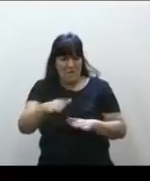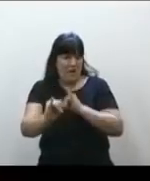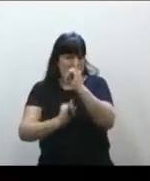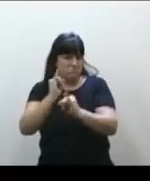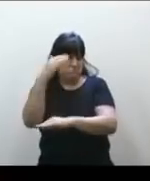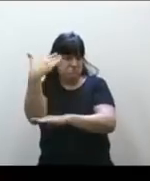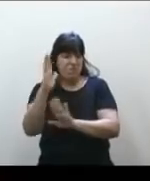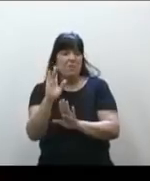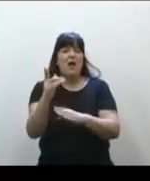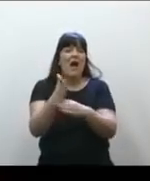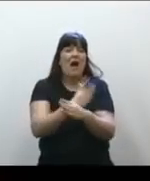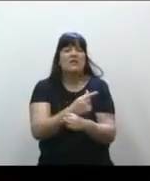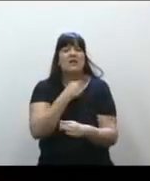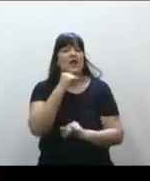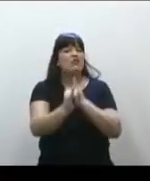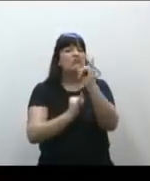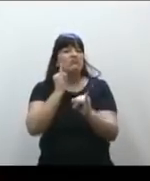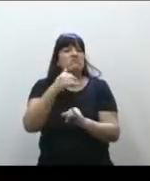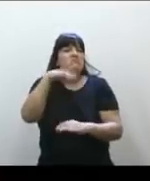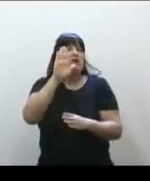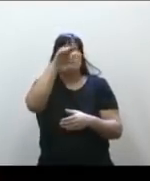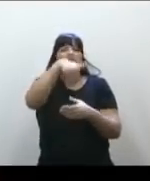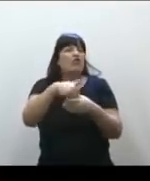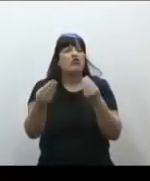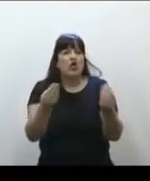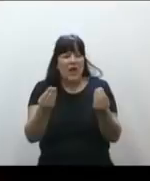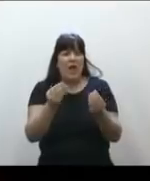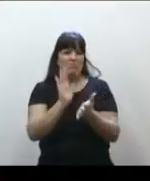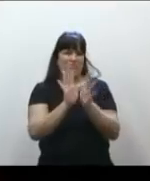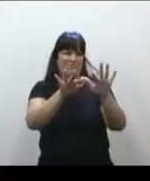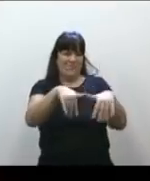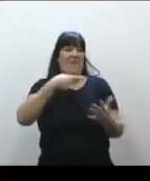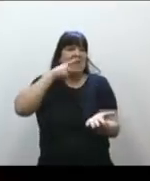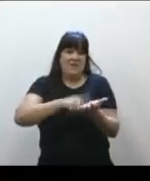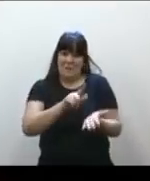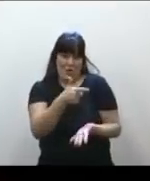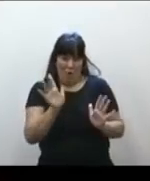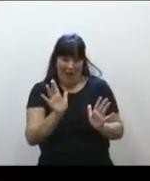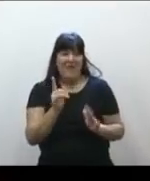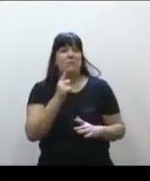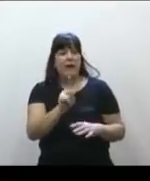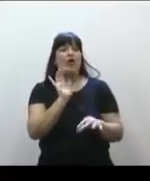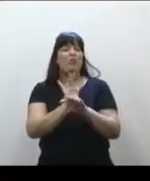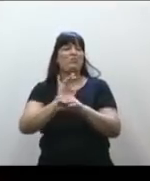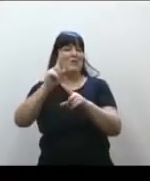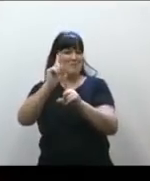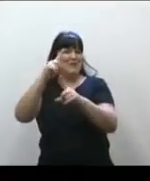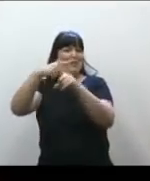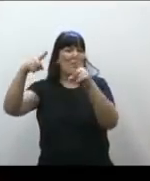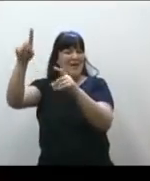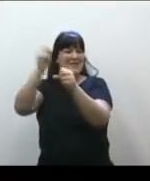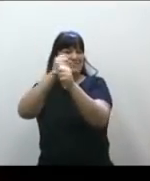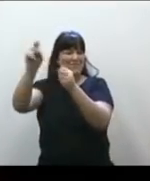exposición, quiero hablar exclusivamente de lo que estamos votando, que es el dictamen, que no existe, sino que es la media sanción que viene en